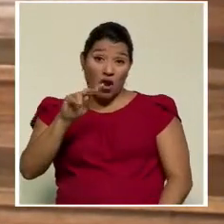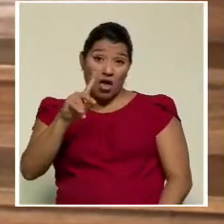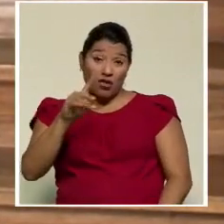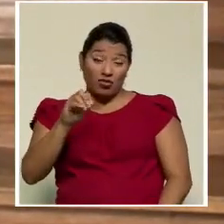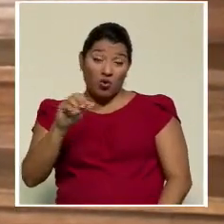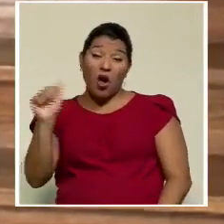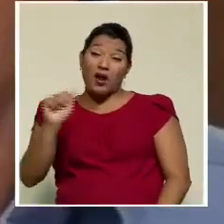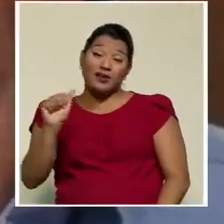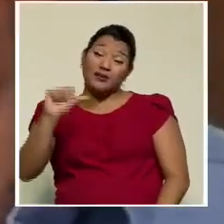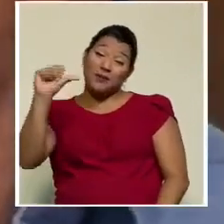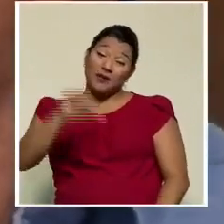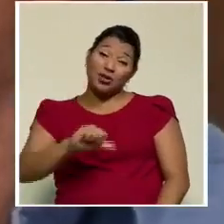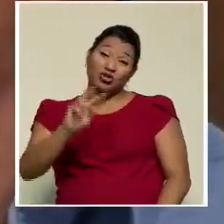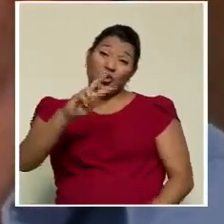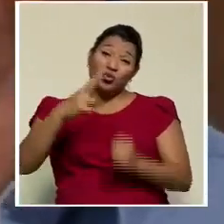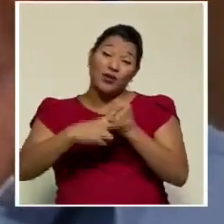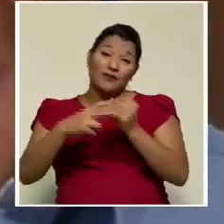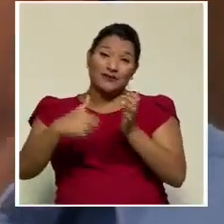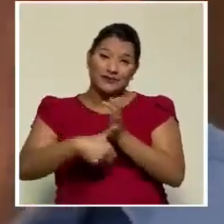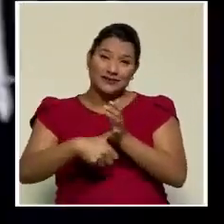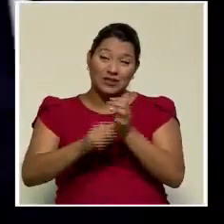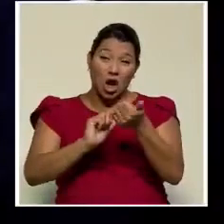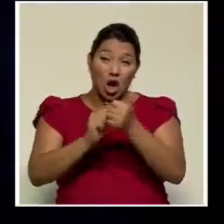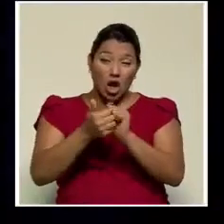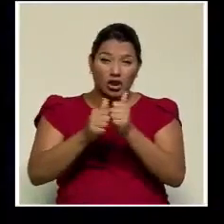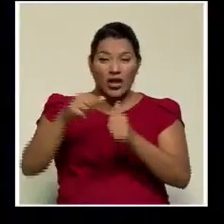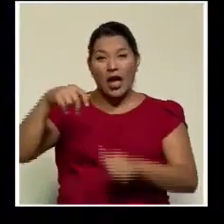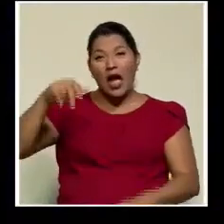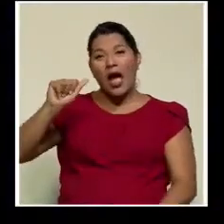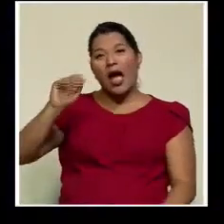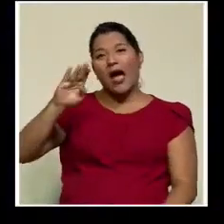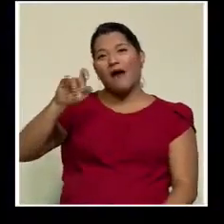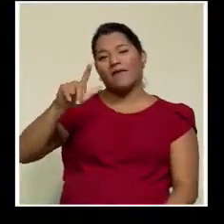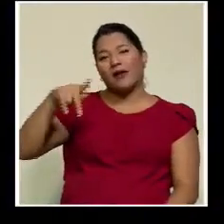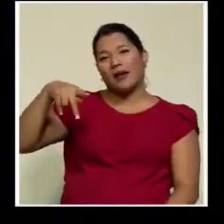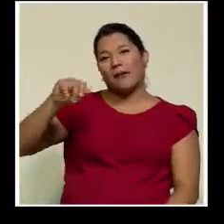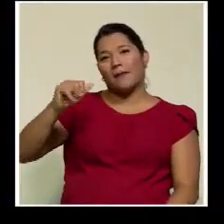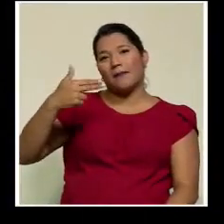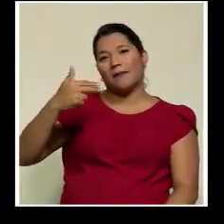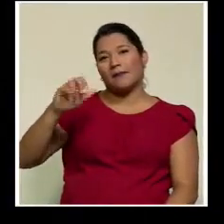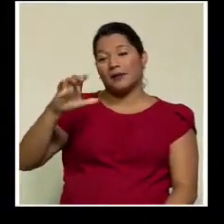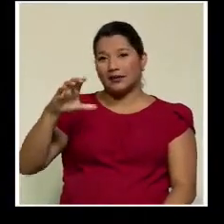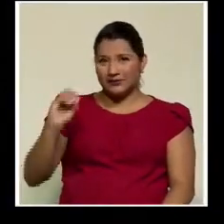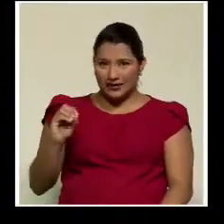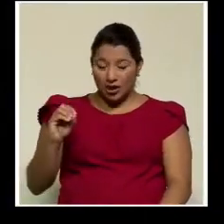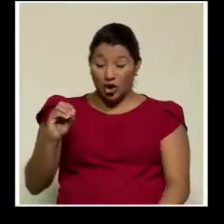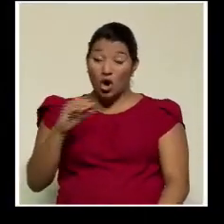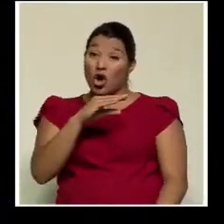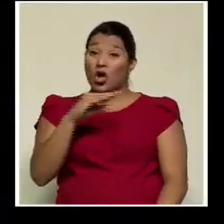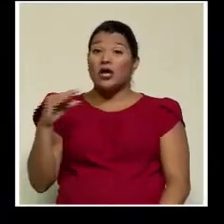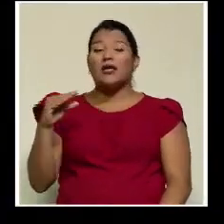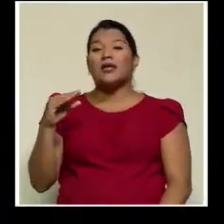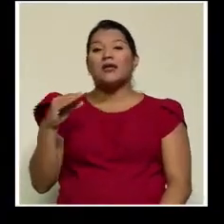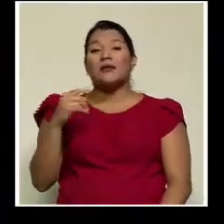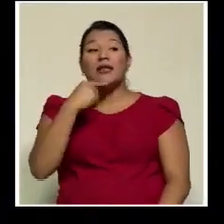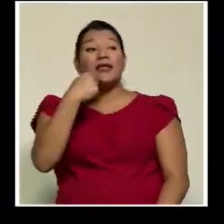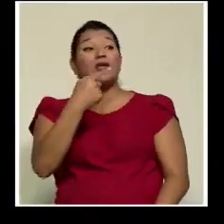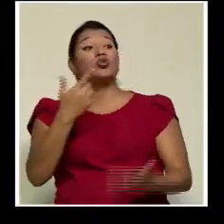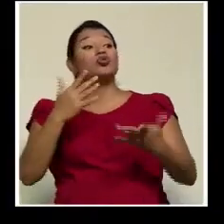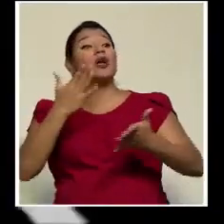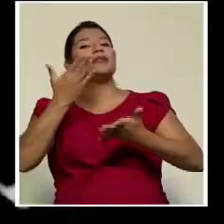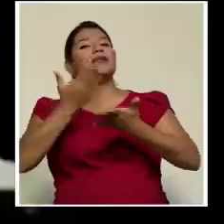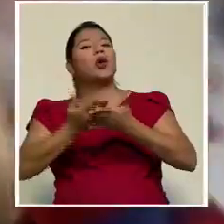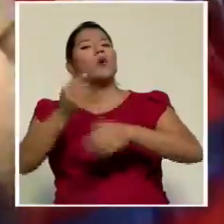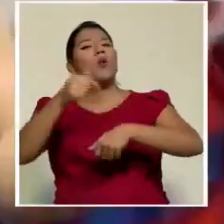en segunda vuelta contra Abel Pacheco de Laspriella, que le ganó la presidencia con el lema de que había llegado la hora del